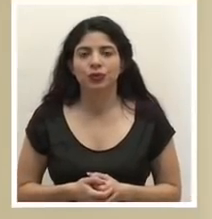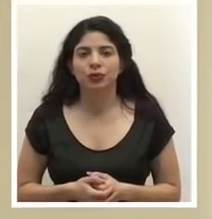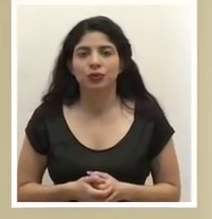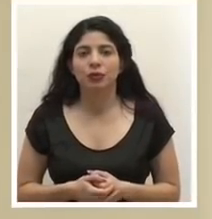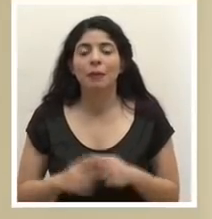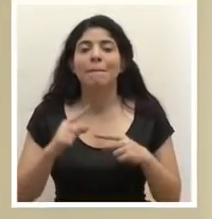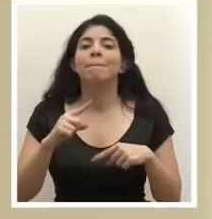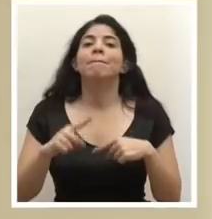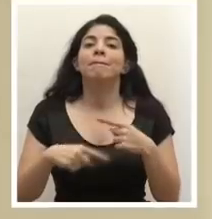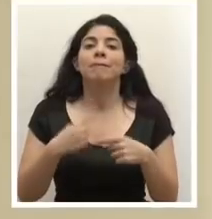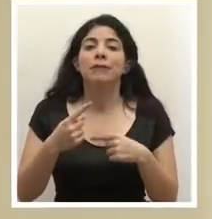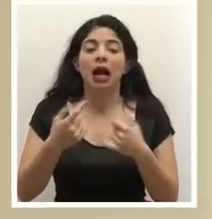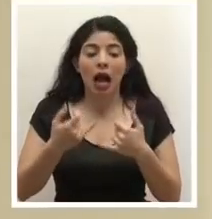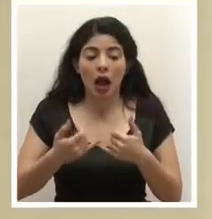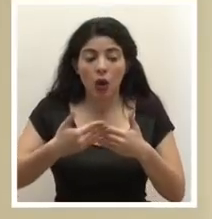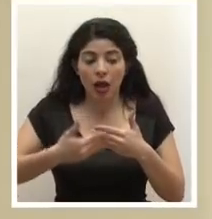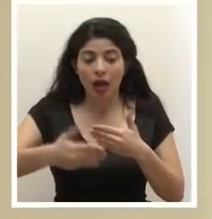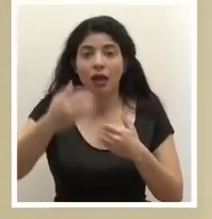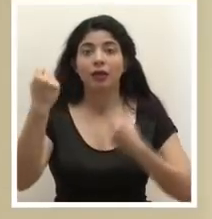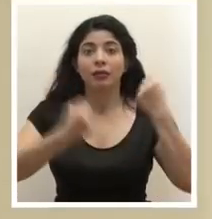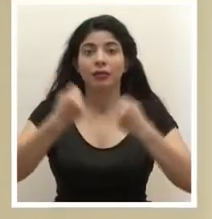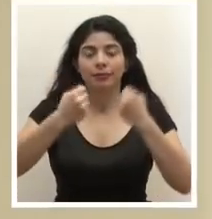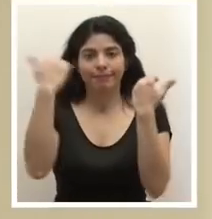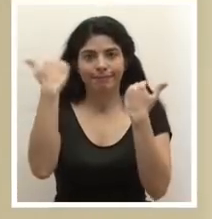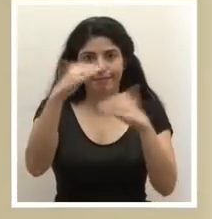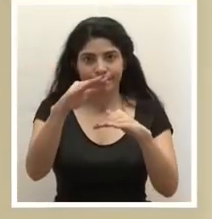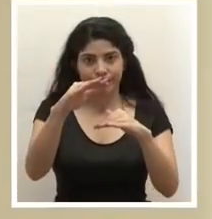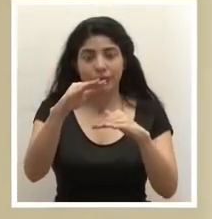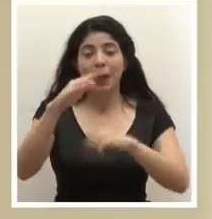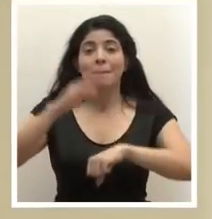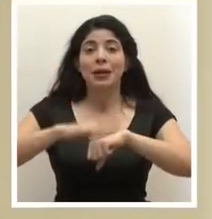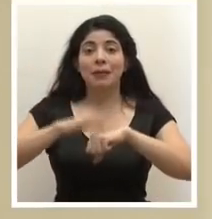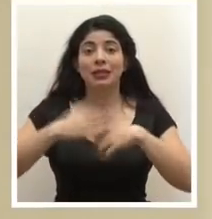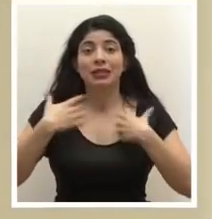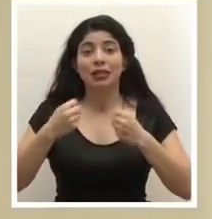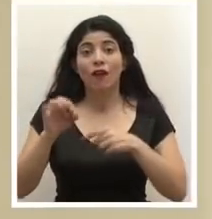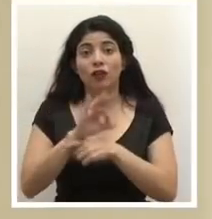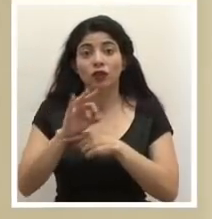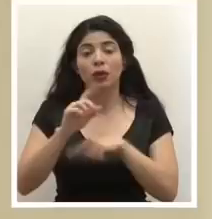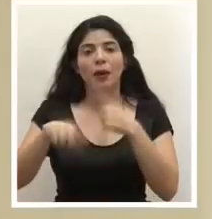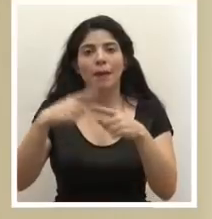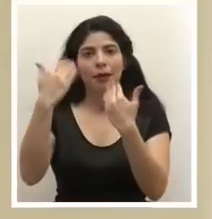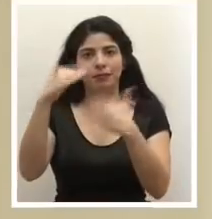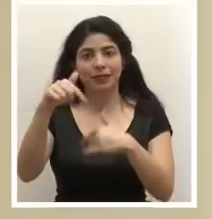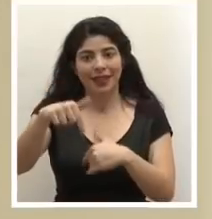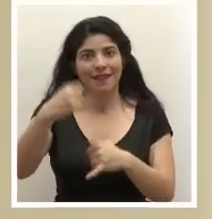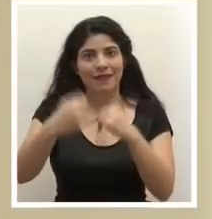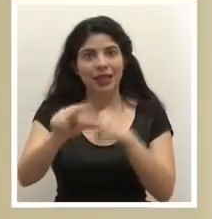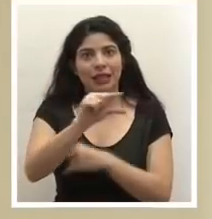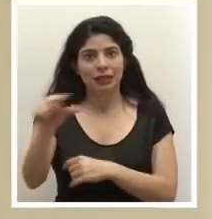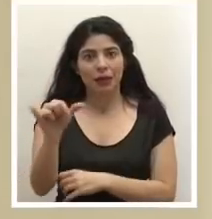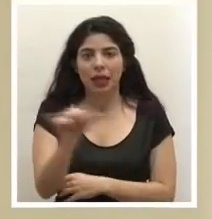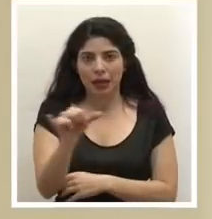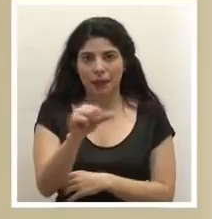Vamos a entrar en una restricción vehicular y en una suspensión de permisos sanitarios de funcionamiento para este fin de semana también,